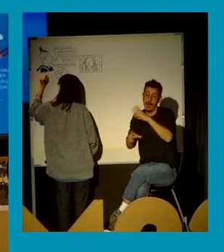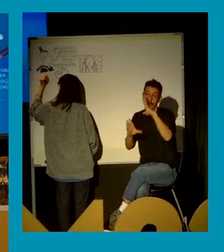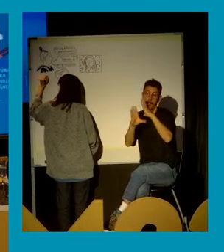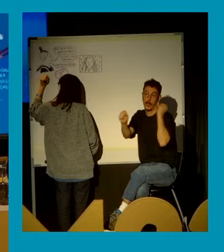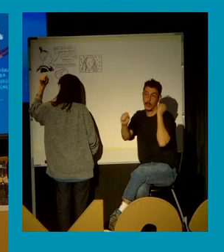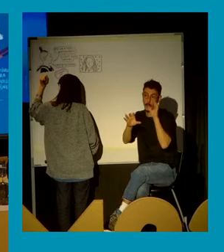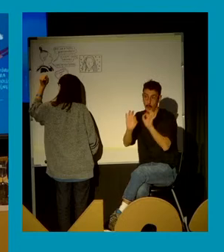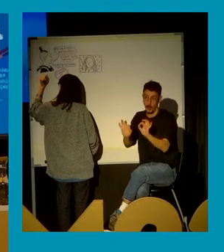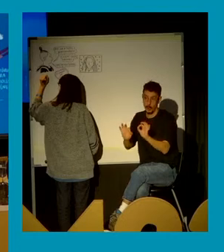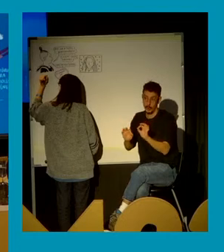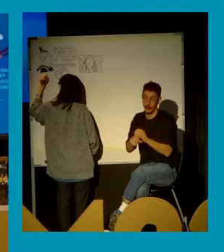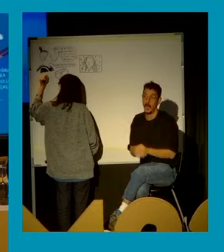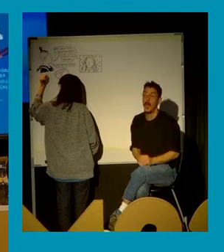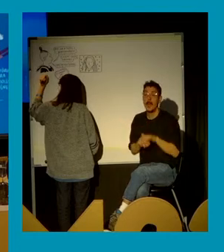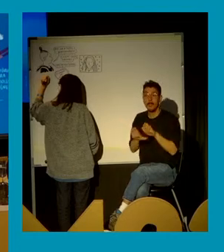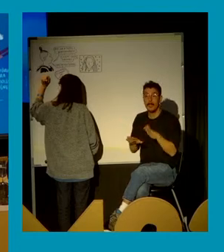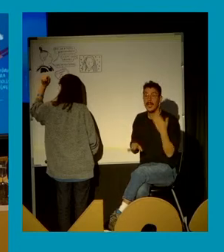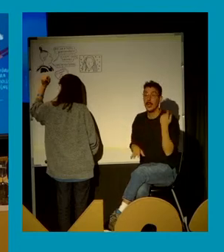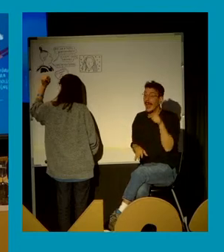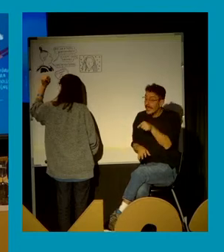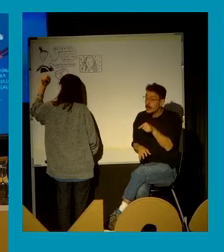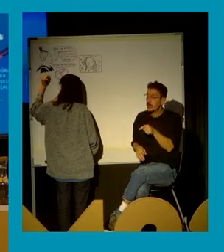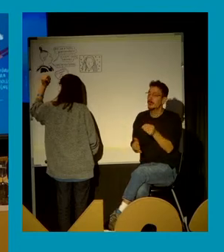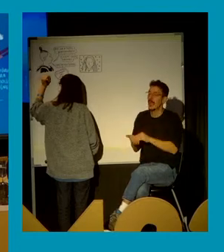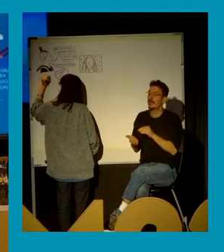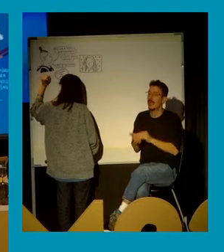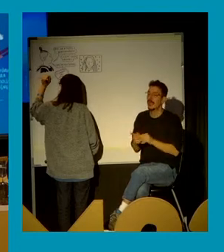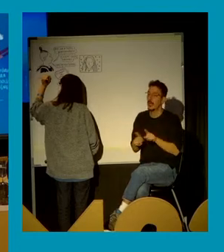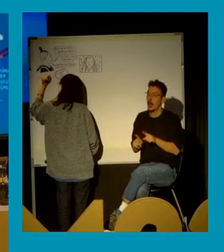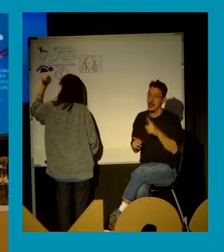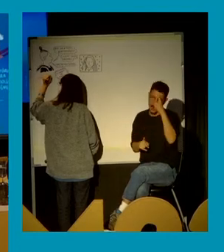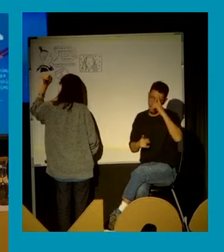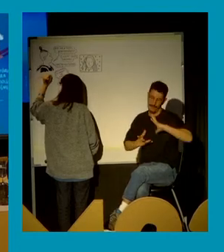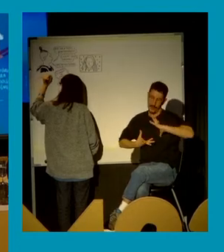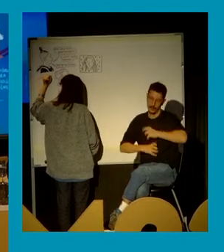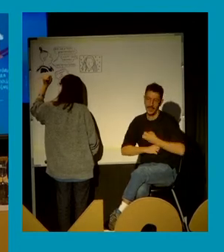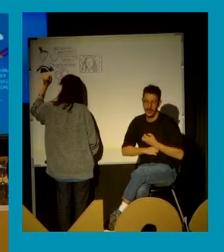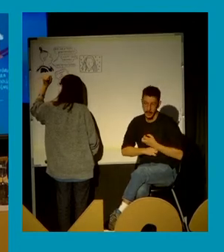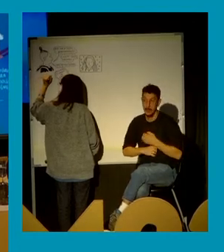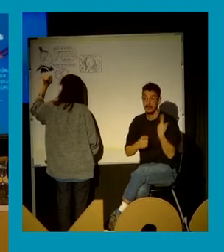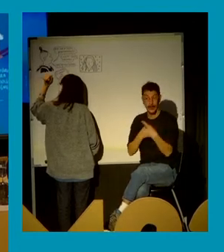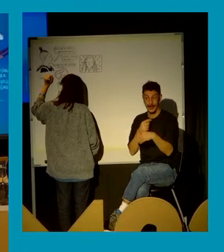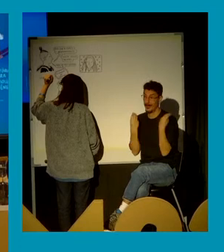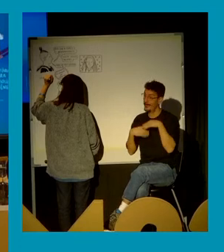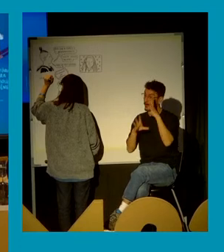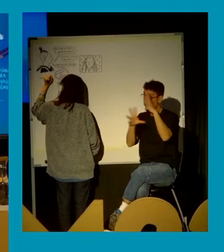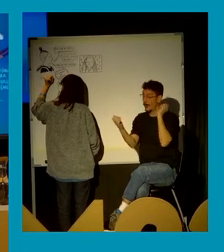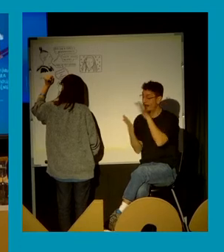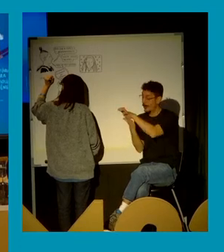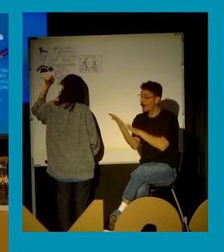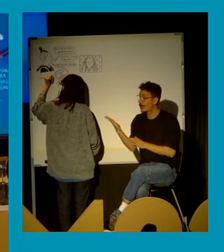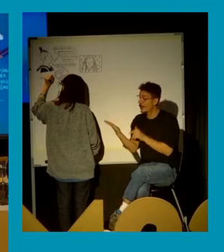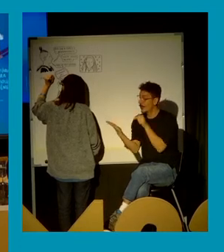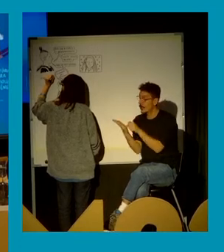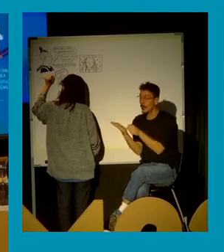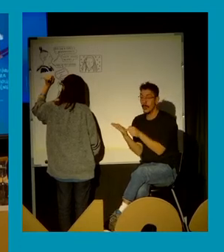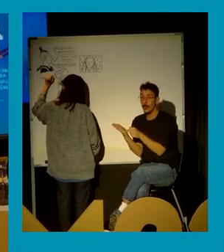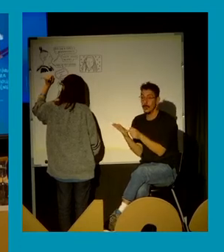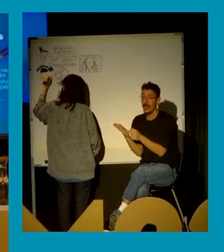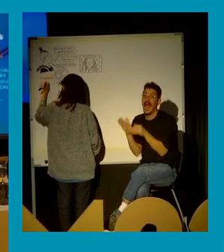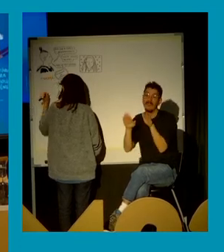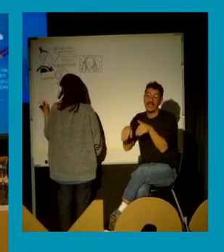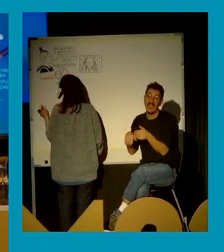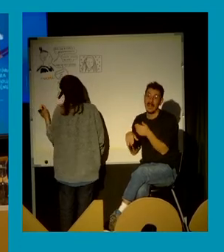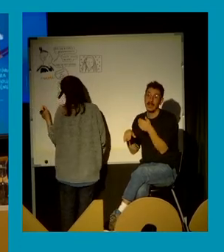genera y nos seguirá generando frustración porque los protocolos de actuación en violencias sexuales forman parte y tienen